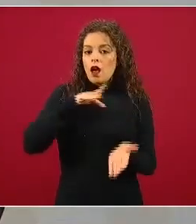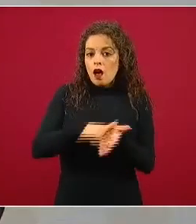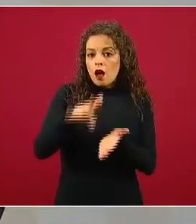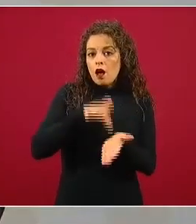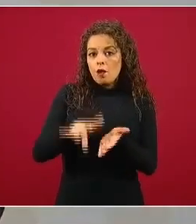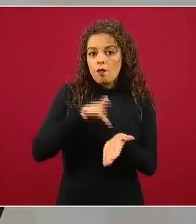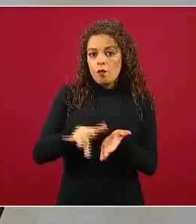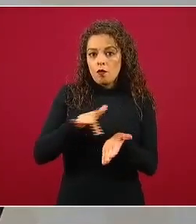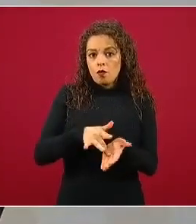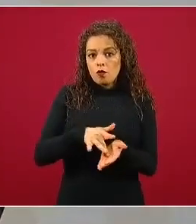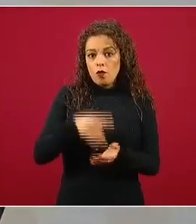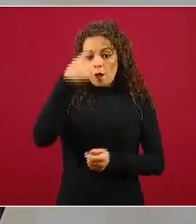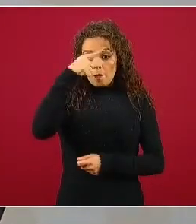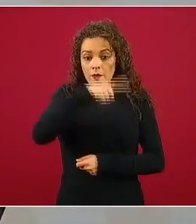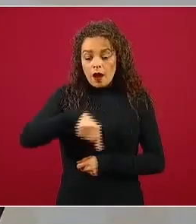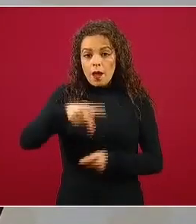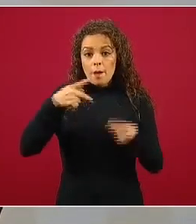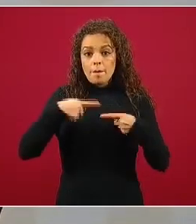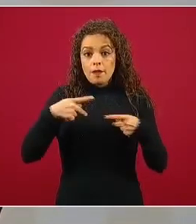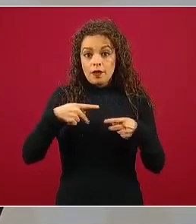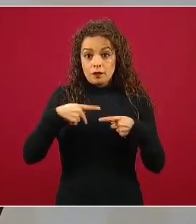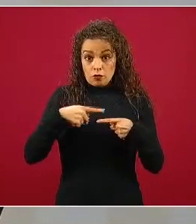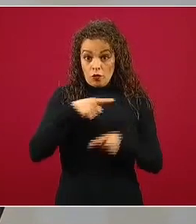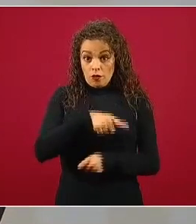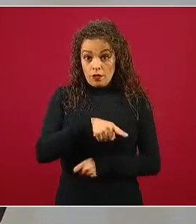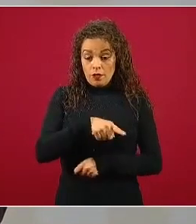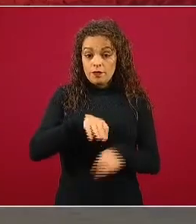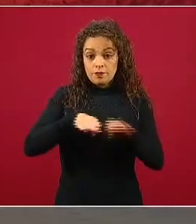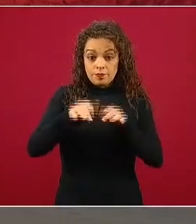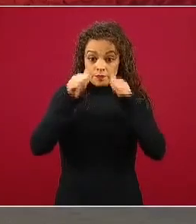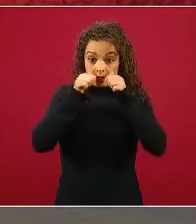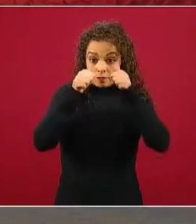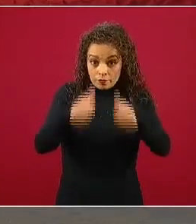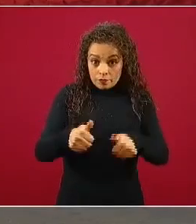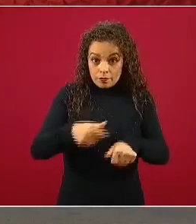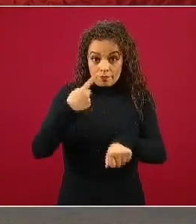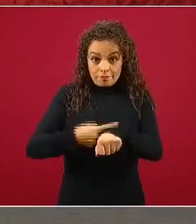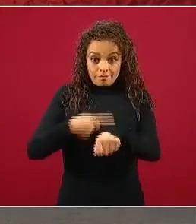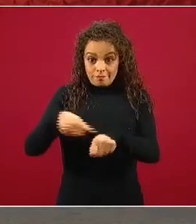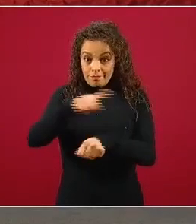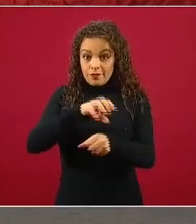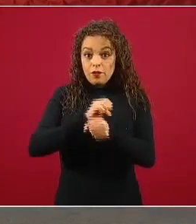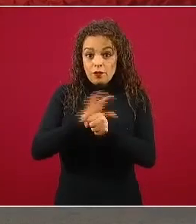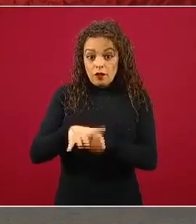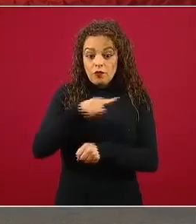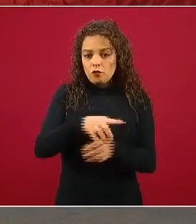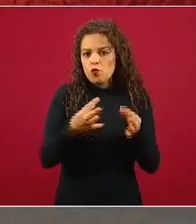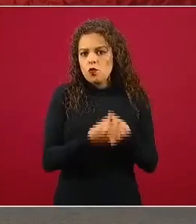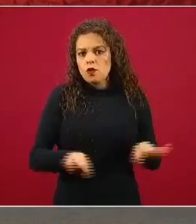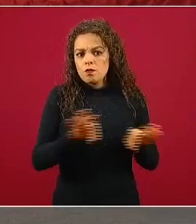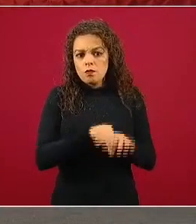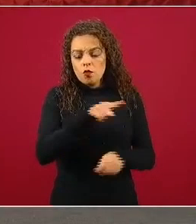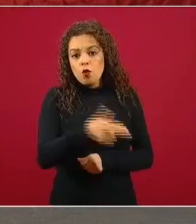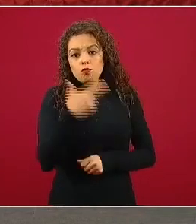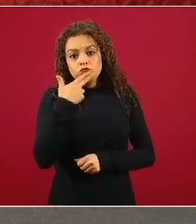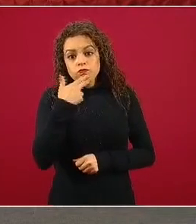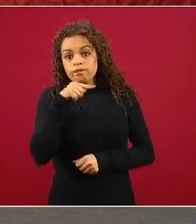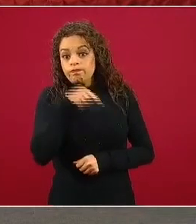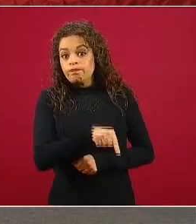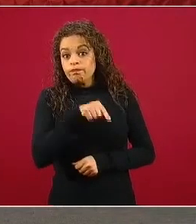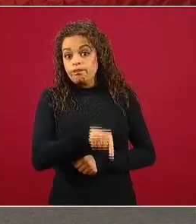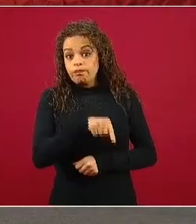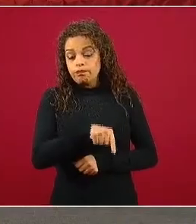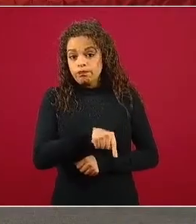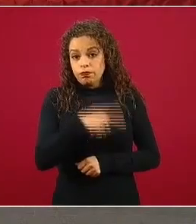literalmente para poder hacer este trabajo tan loable y tan indispensable dentro de los hospitales y los nosocomios.